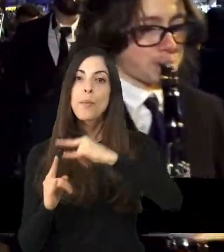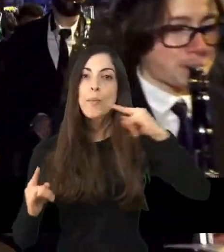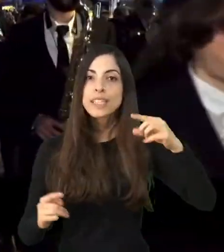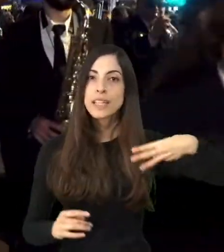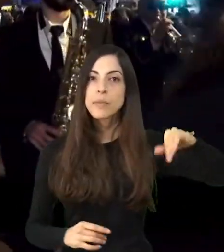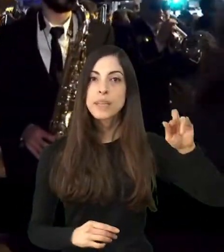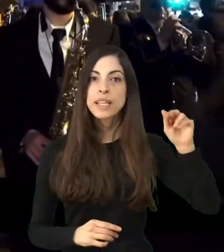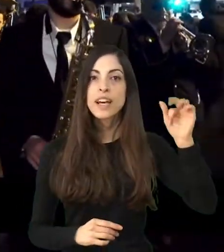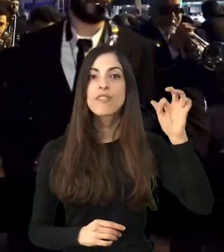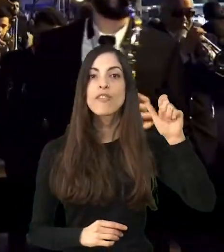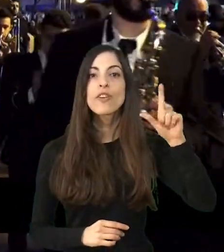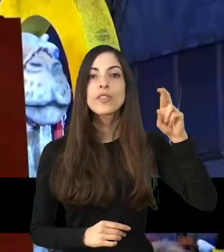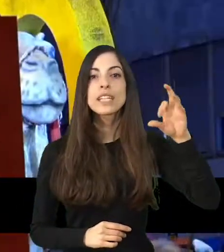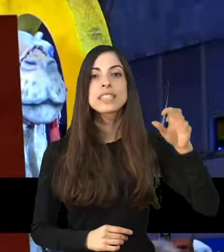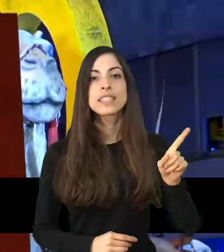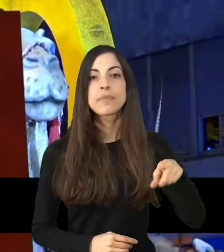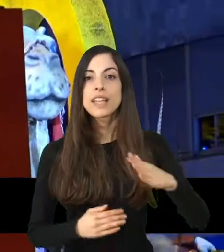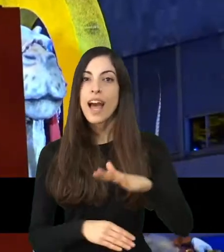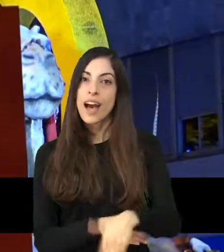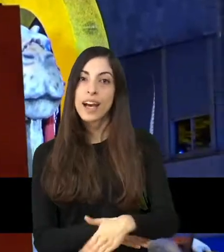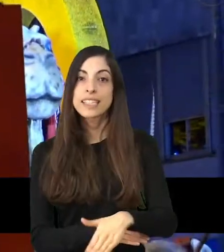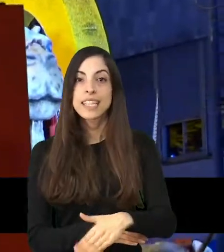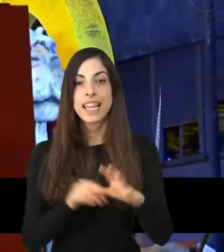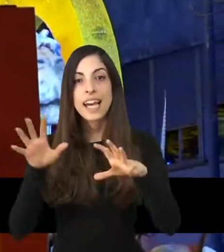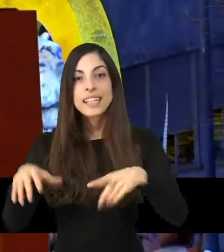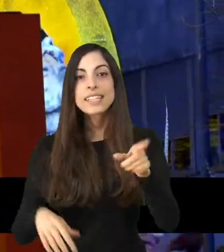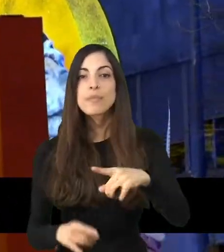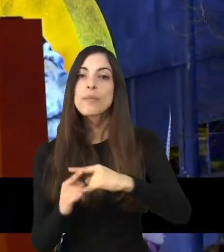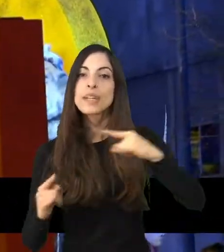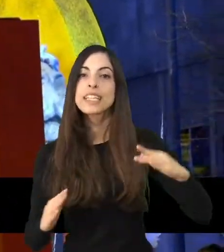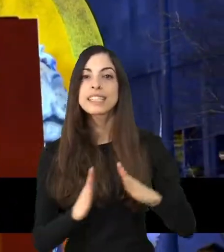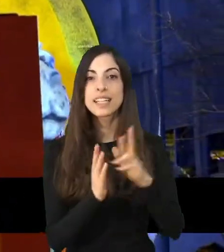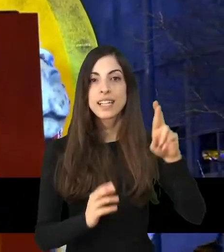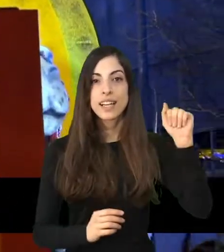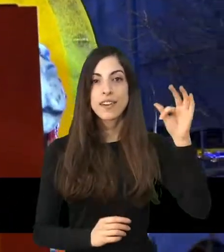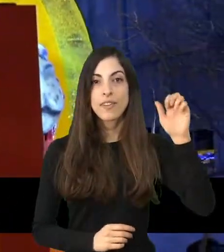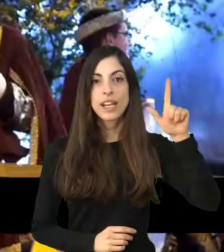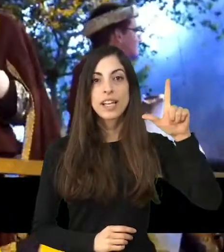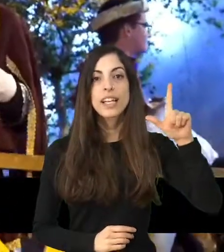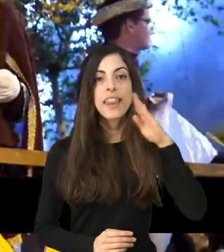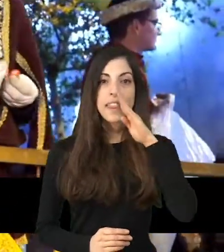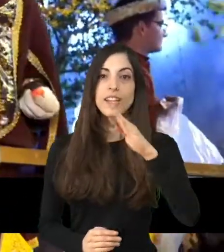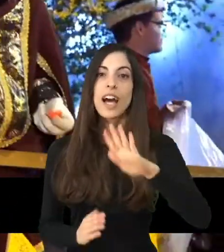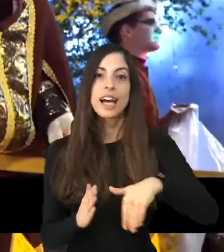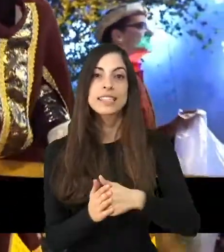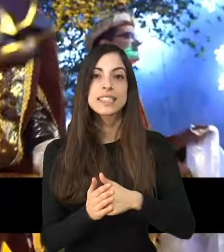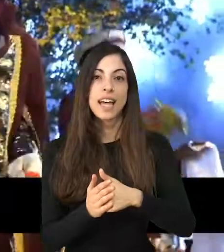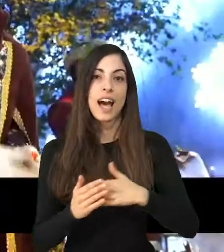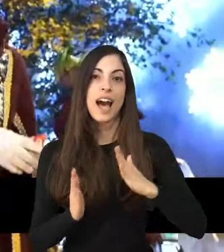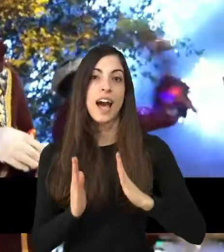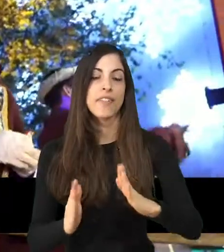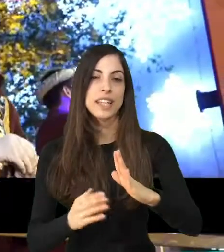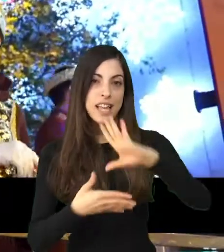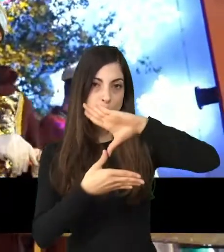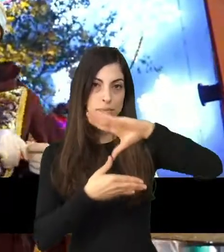Avenida de Cádiz y por el Puente de San Rafael directo a la Avenida de América. La idea es acabar en La Glorieta, ciudad de Nuremberg,